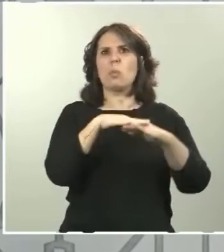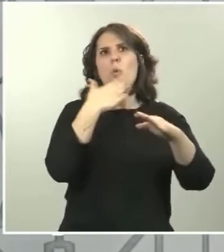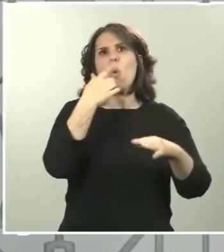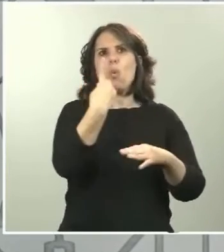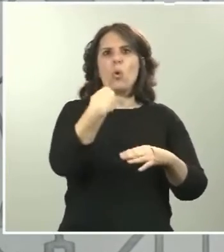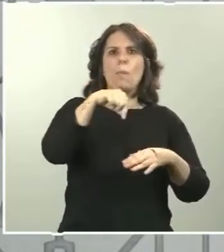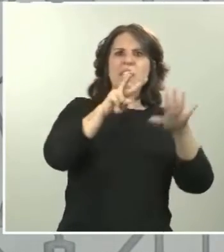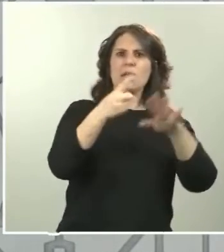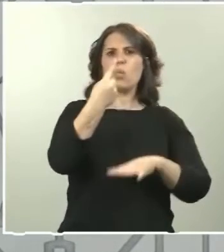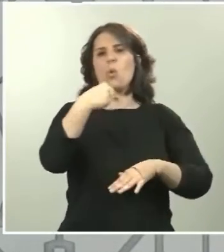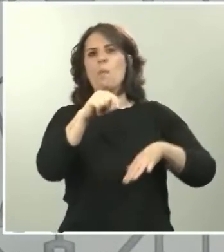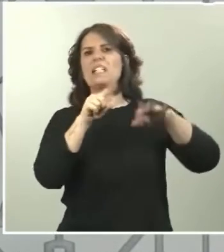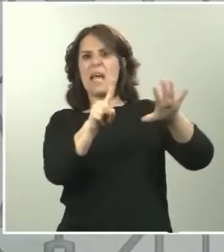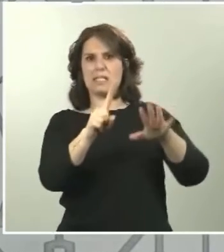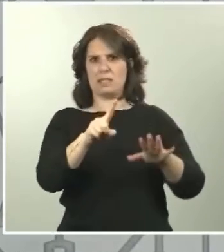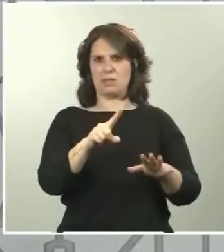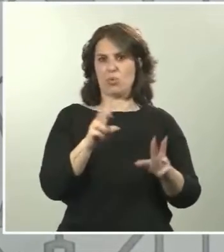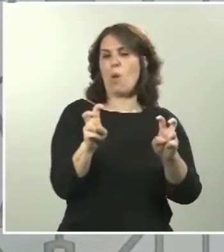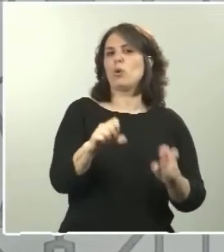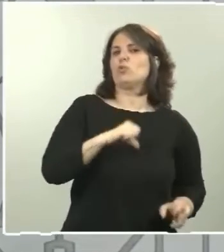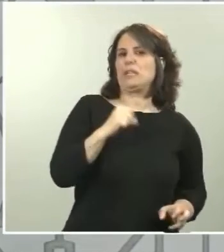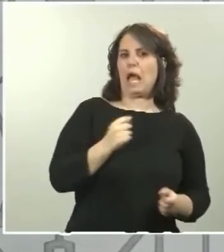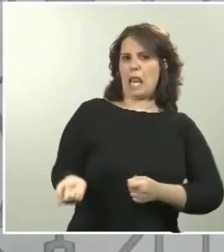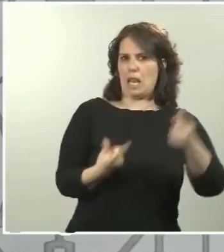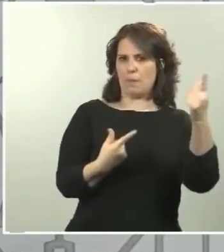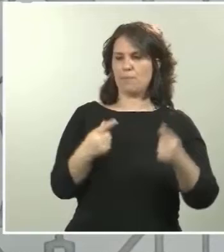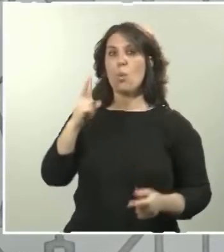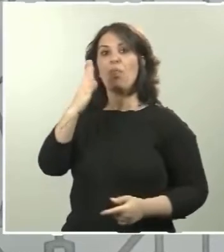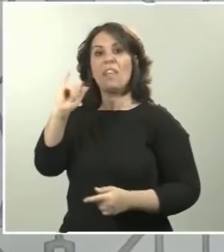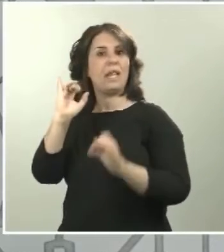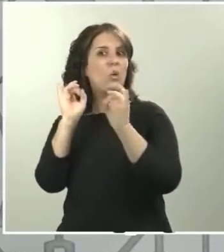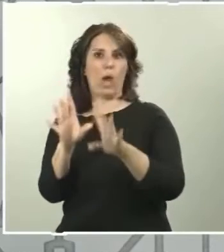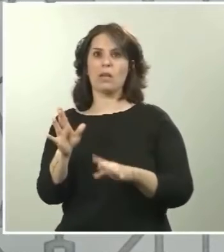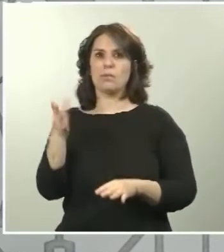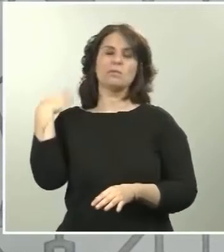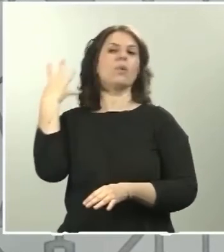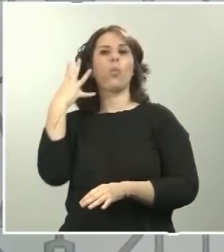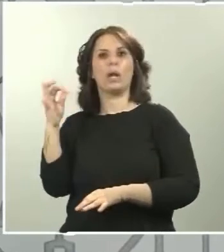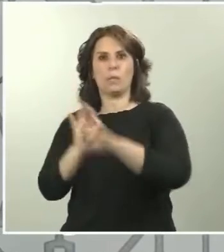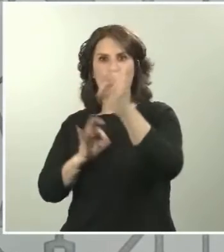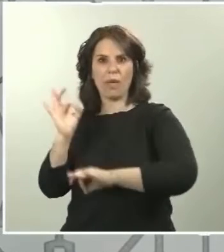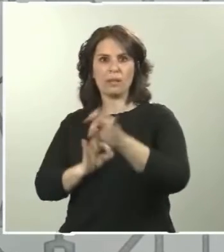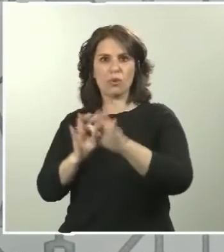de hospitalizados nuevos, como para UCIs, que también se ha reducido desde el 40% la semana del